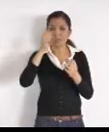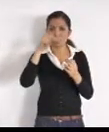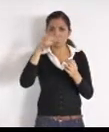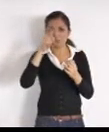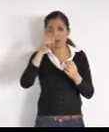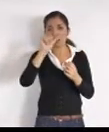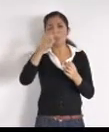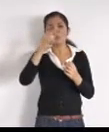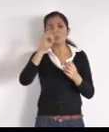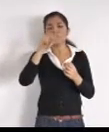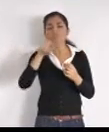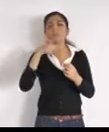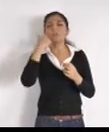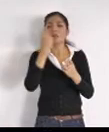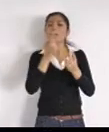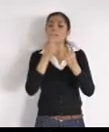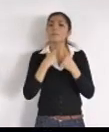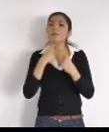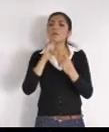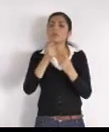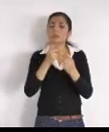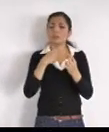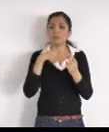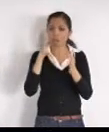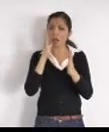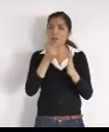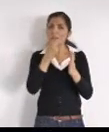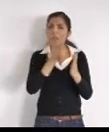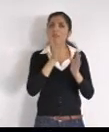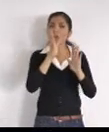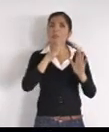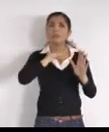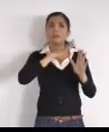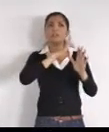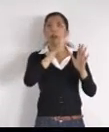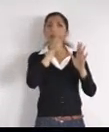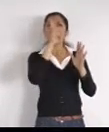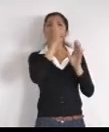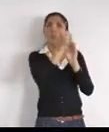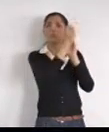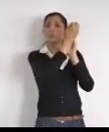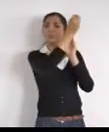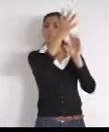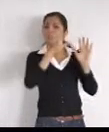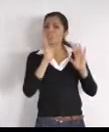que estaban instaladas, las luminarias, en el parque lineal, voy a revisarlo, y te mantengo informado,